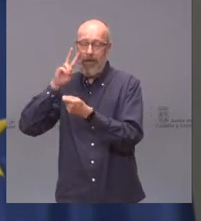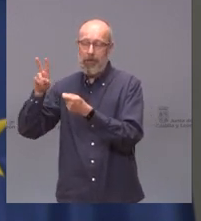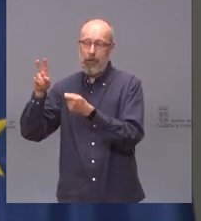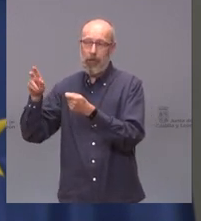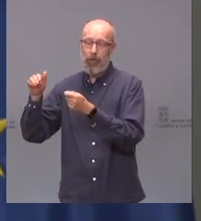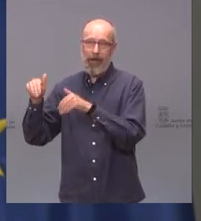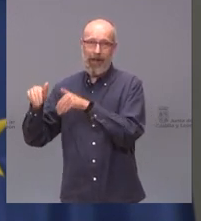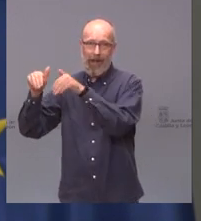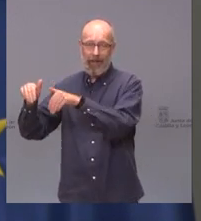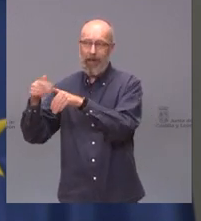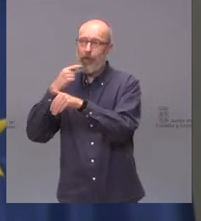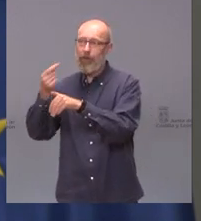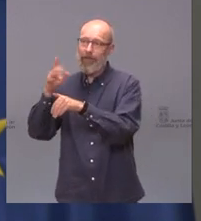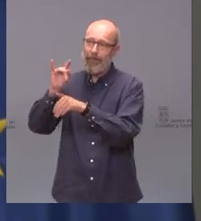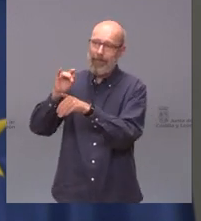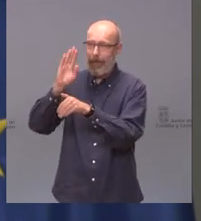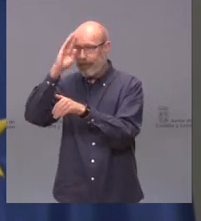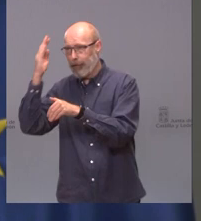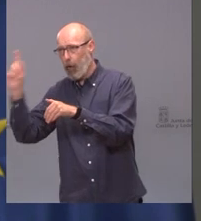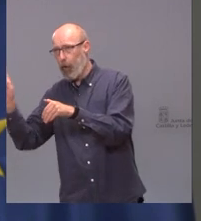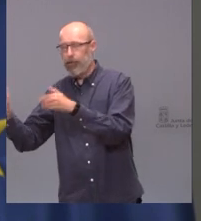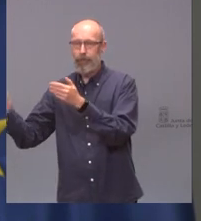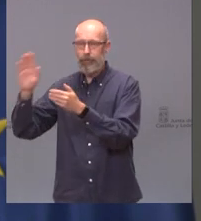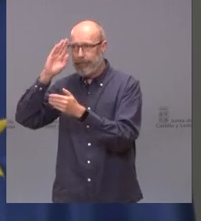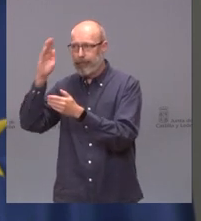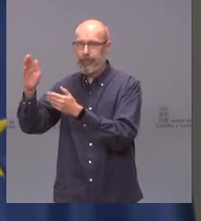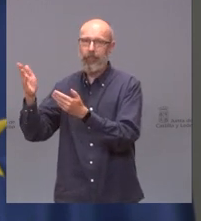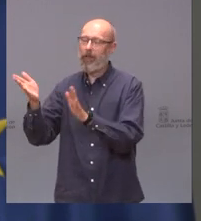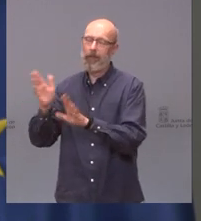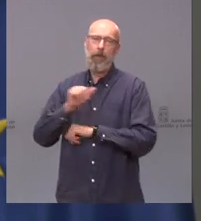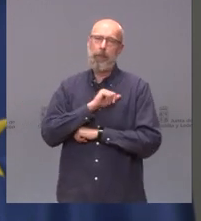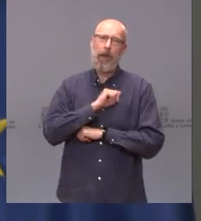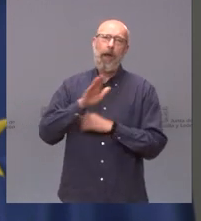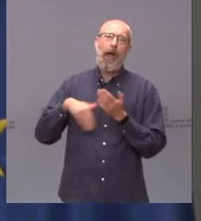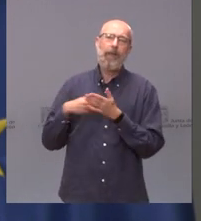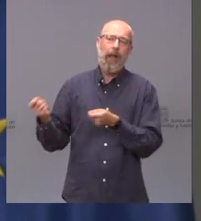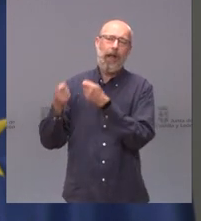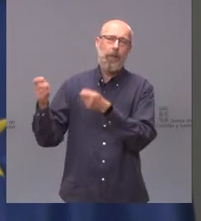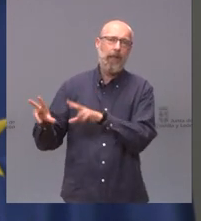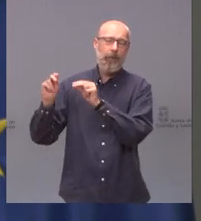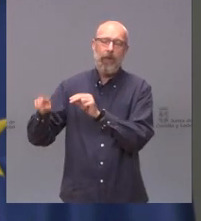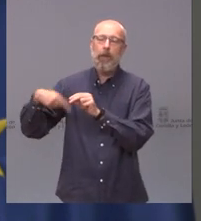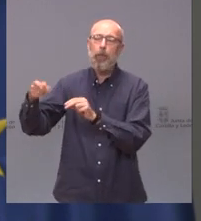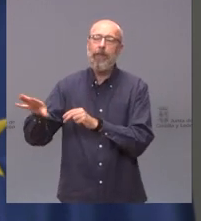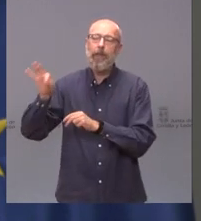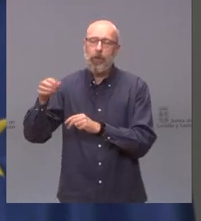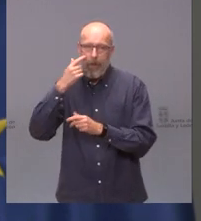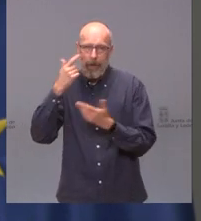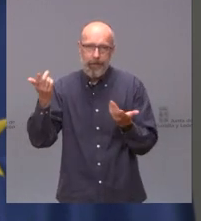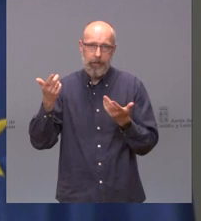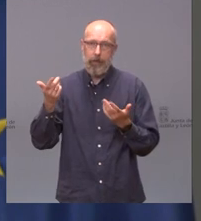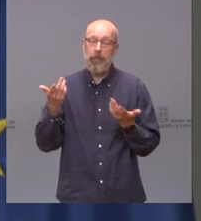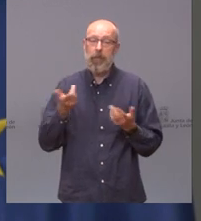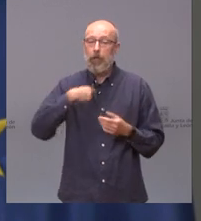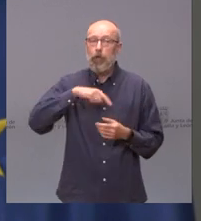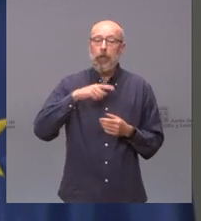en 48 horas esperaremos a que acabe la campaña y esperaremos a ver que decisiones se toman pero no damos por hecho